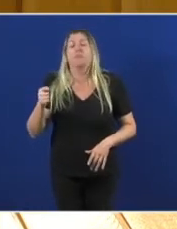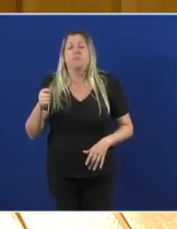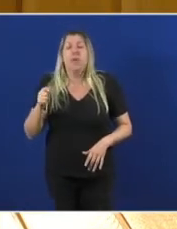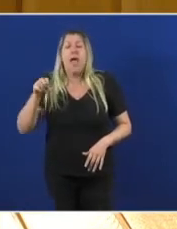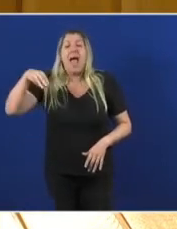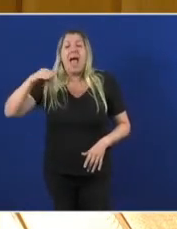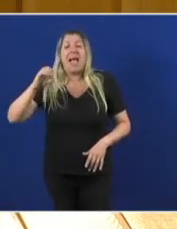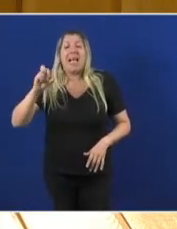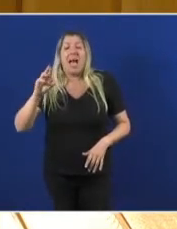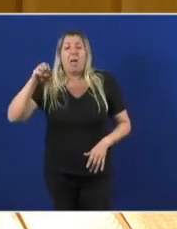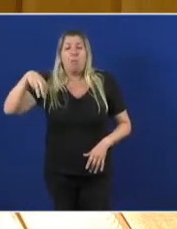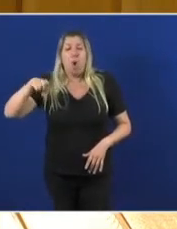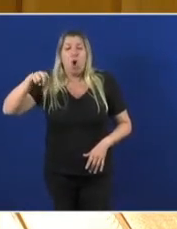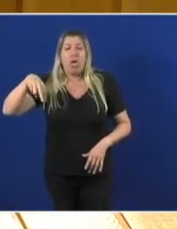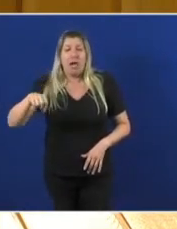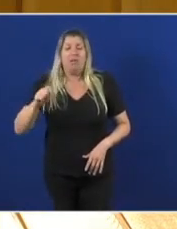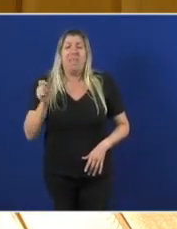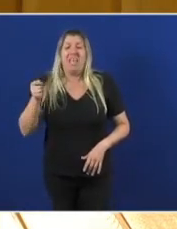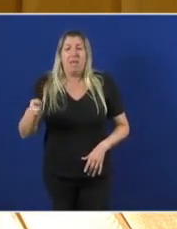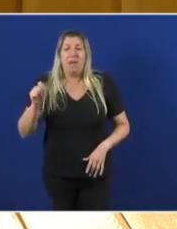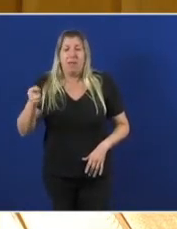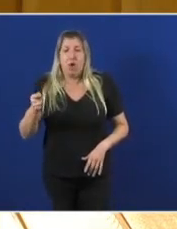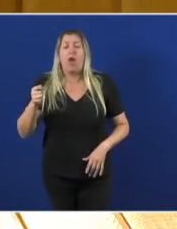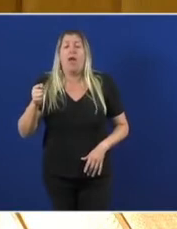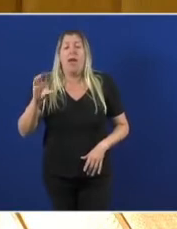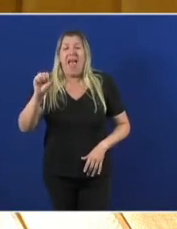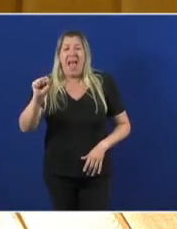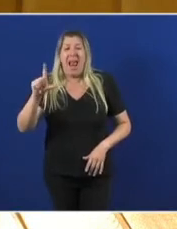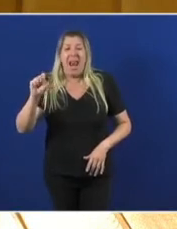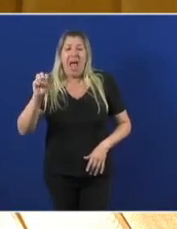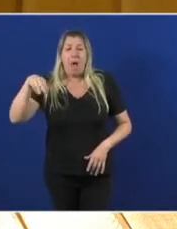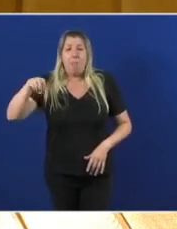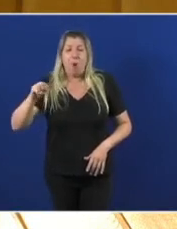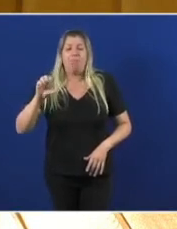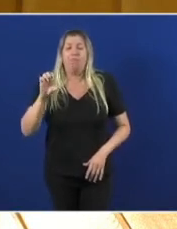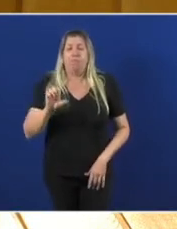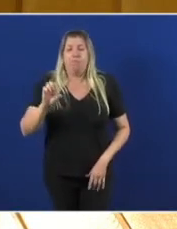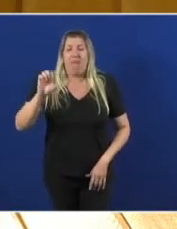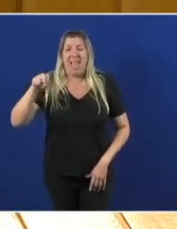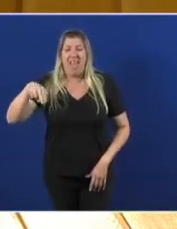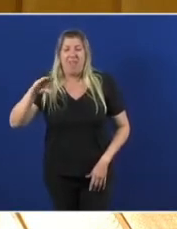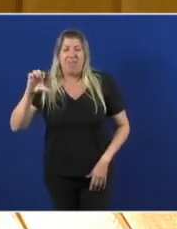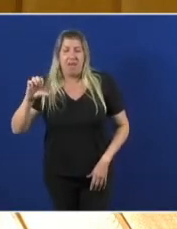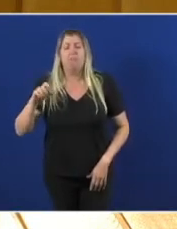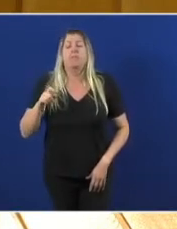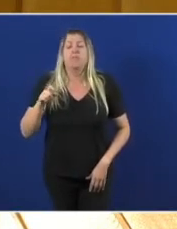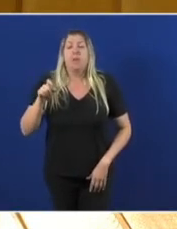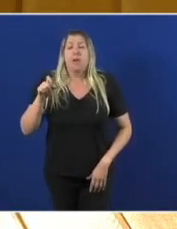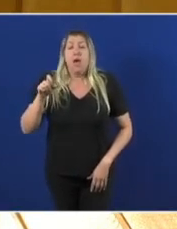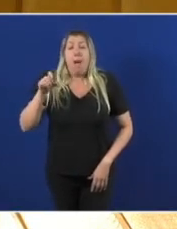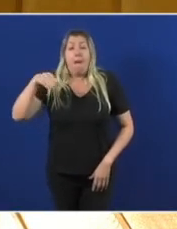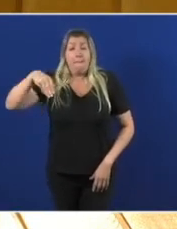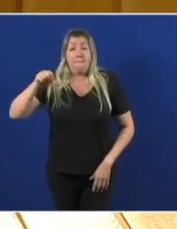Carmona Iberdrola Carlos del Álamo Ence Beatriz Mato Grinalia